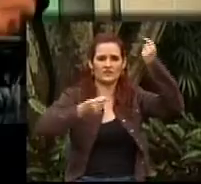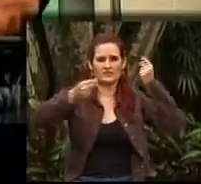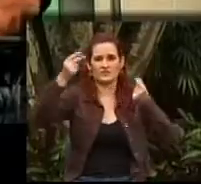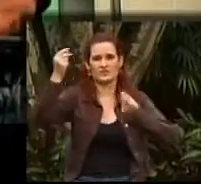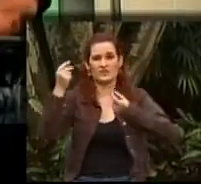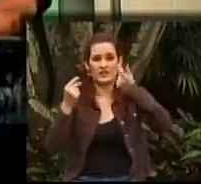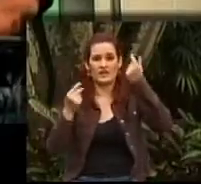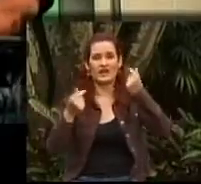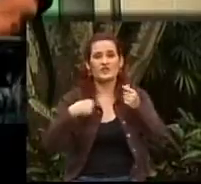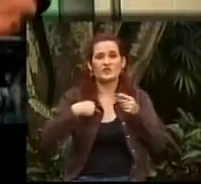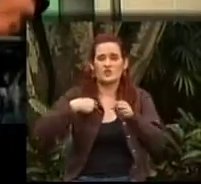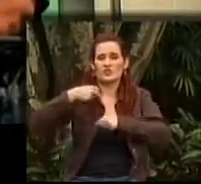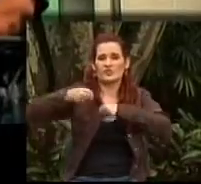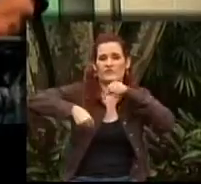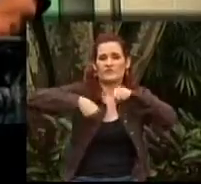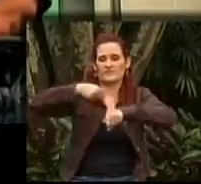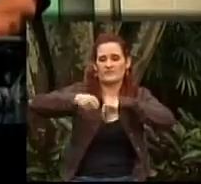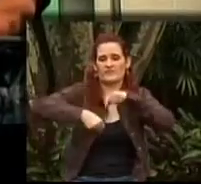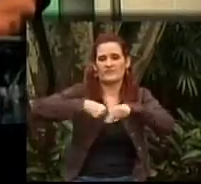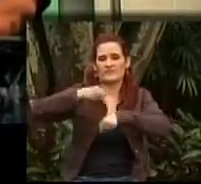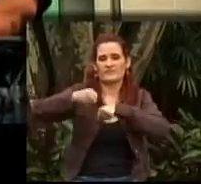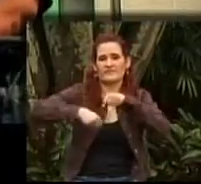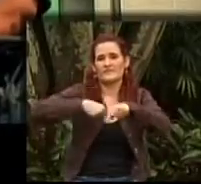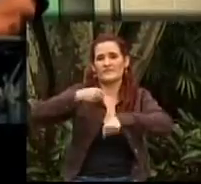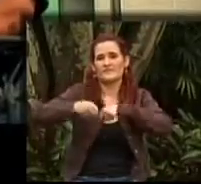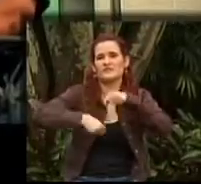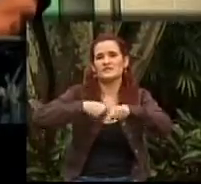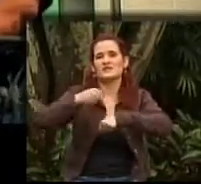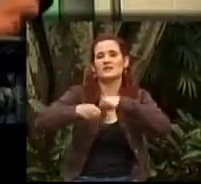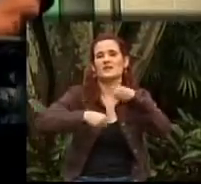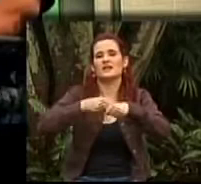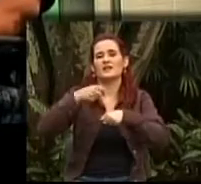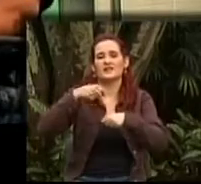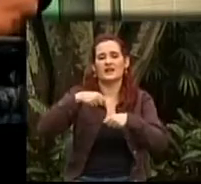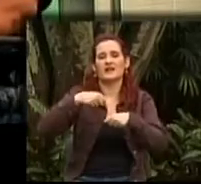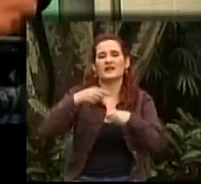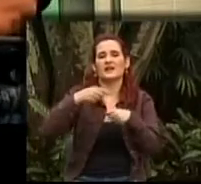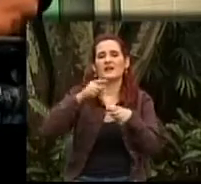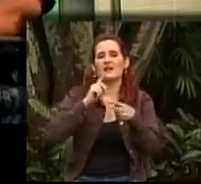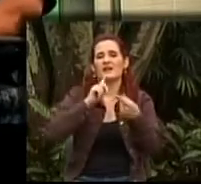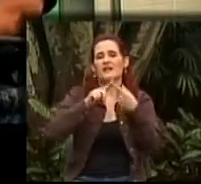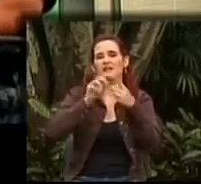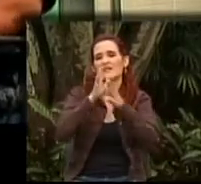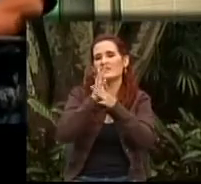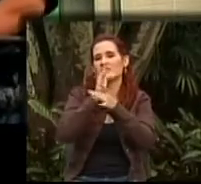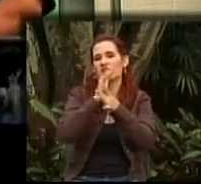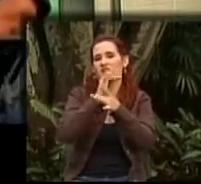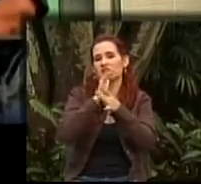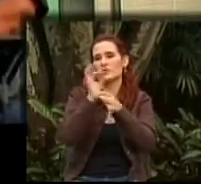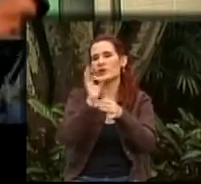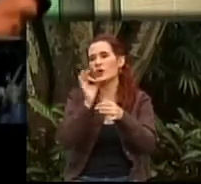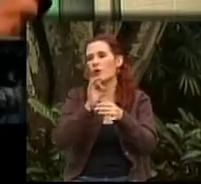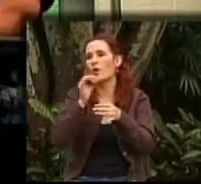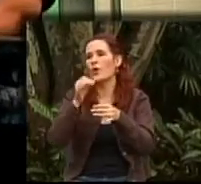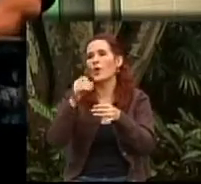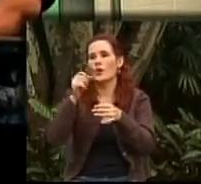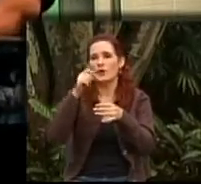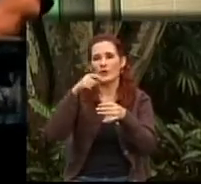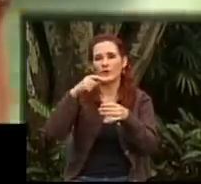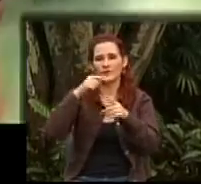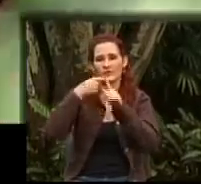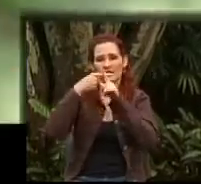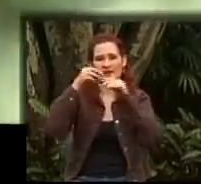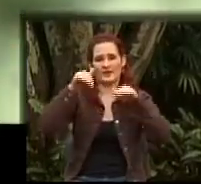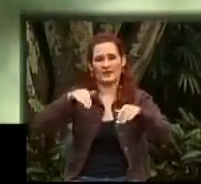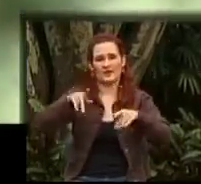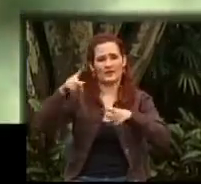Yo monto bicicleta desde aquí hasta Itagüí, muchas veces cada año voy a Girardota, al señor caído.